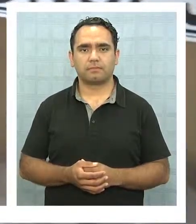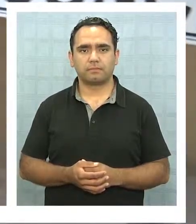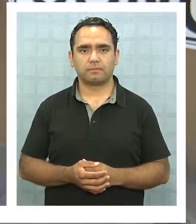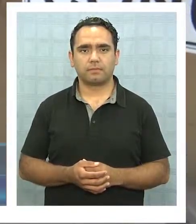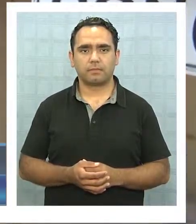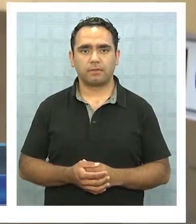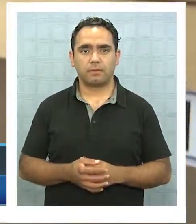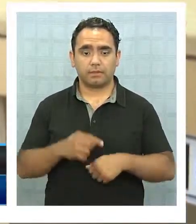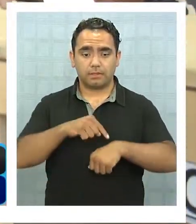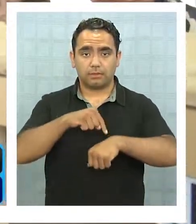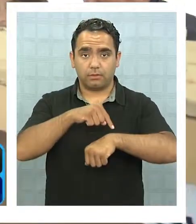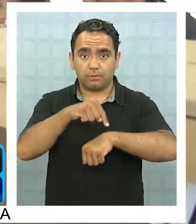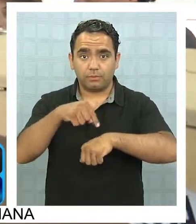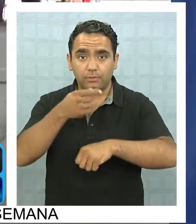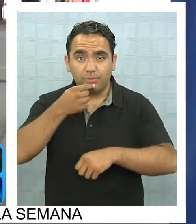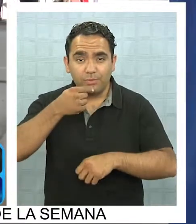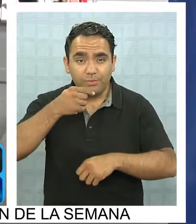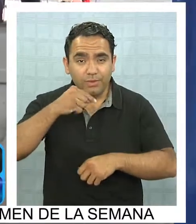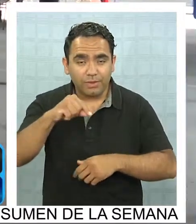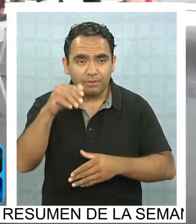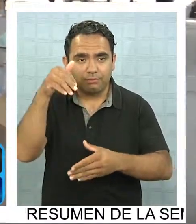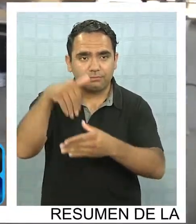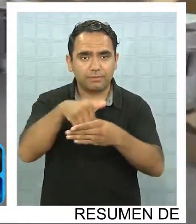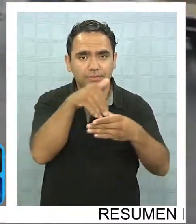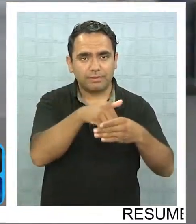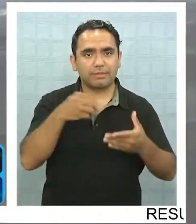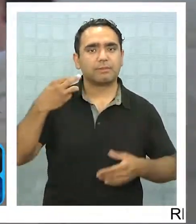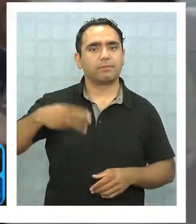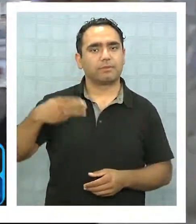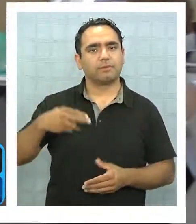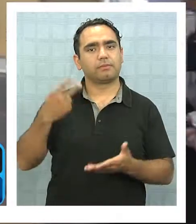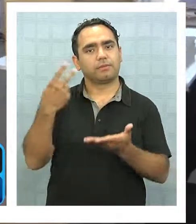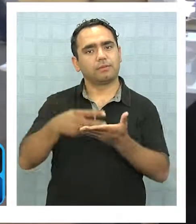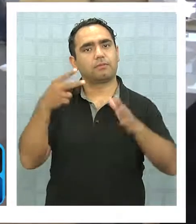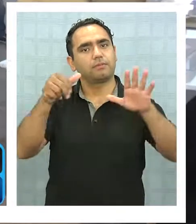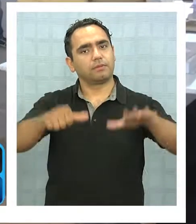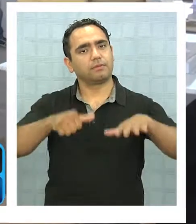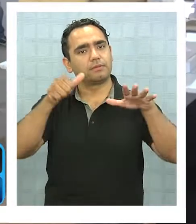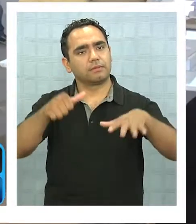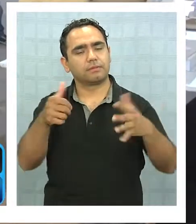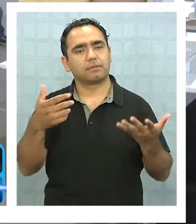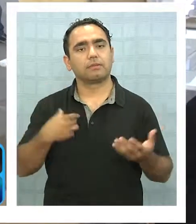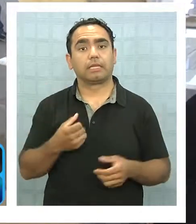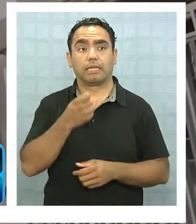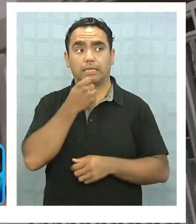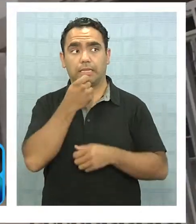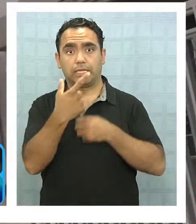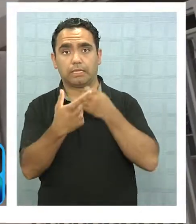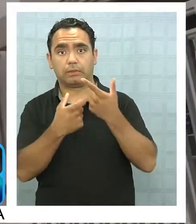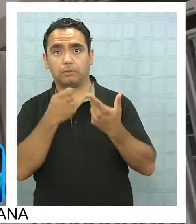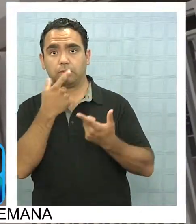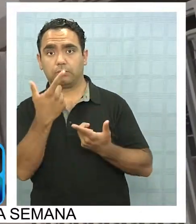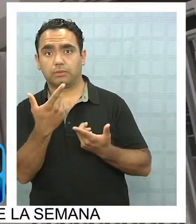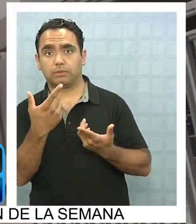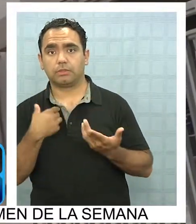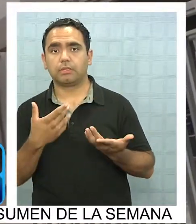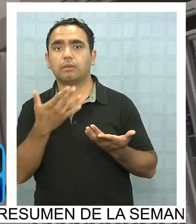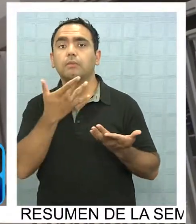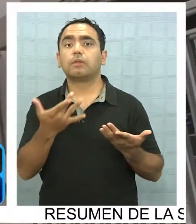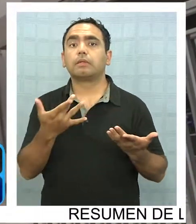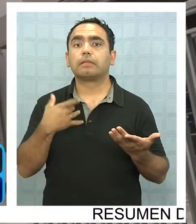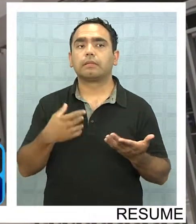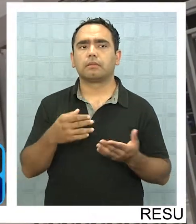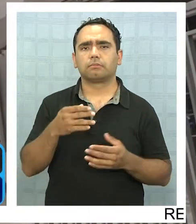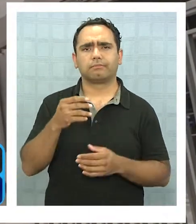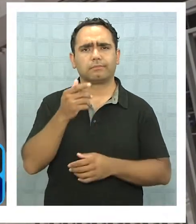A pocas horas de iniciarse el proceso electoral de estas municipales 2016, las denuncias de irregularidades siguen su